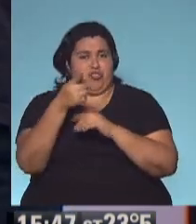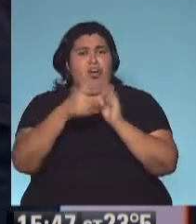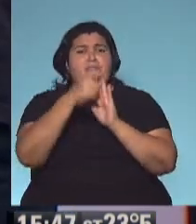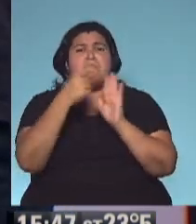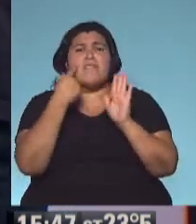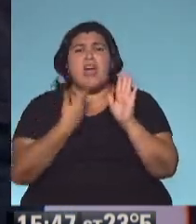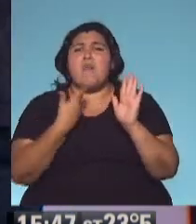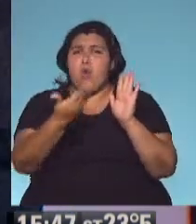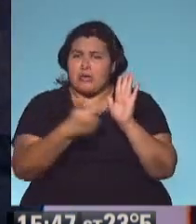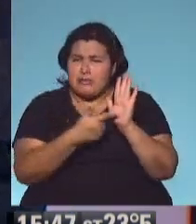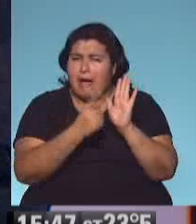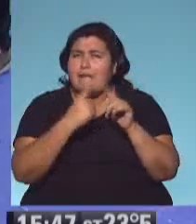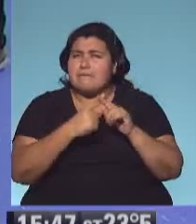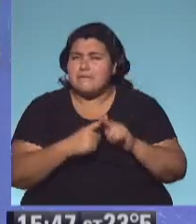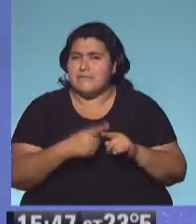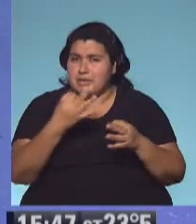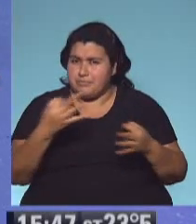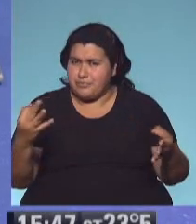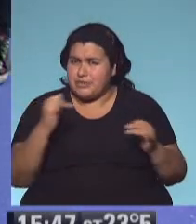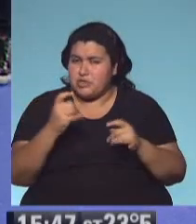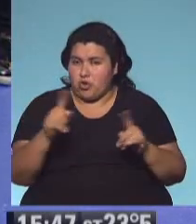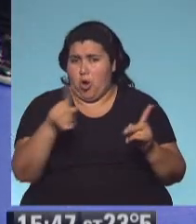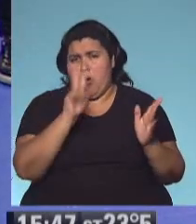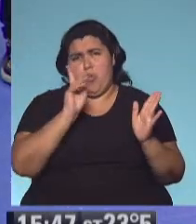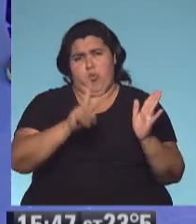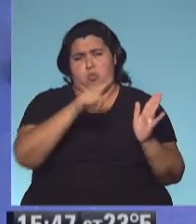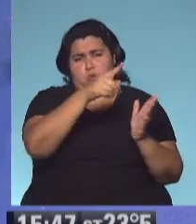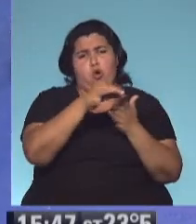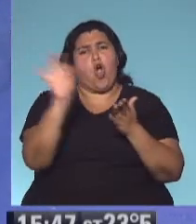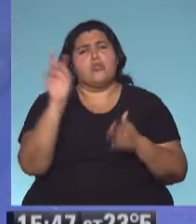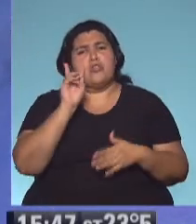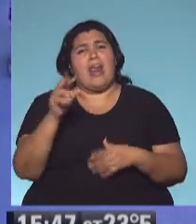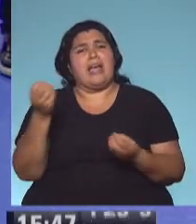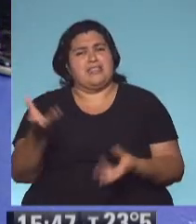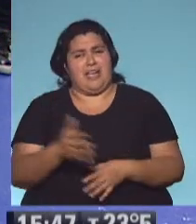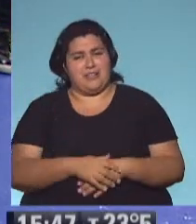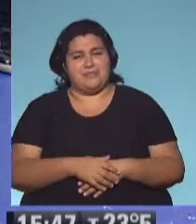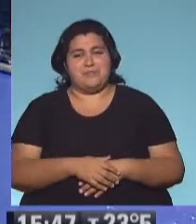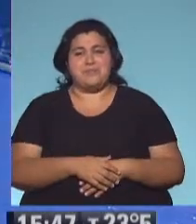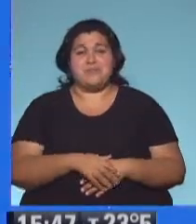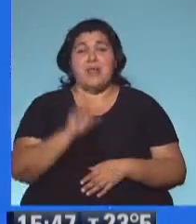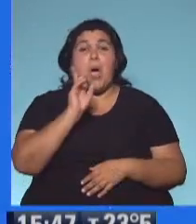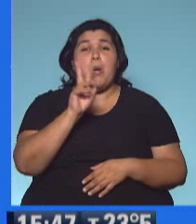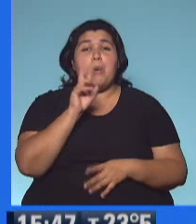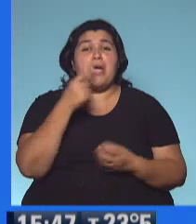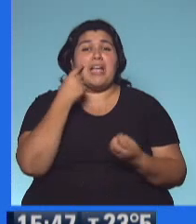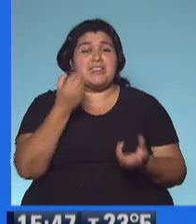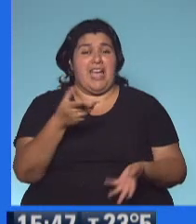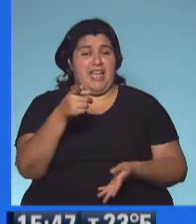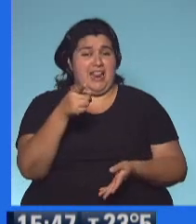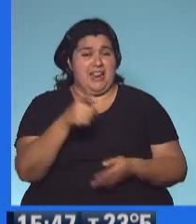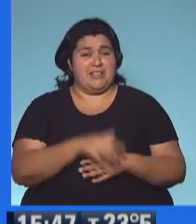ver si la hicieron bien. Que la vea Adrián también. Que la vea Adrián, sí, por supuesto, Adrián decide. A ver, a ver, a ver si podemos ver.